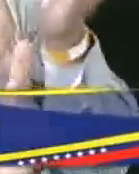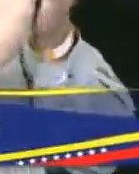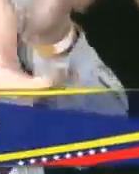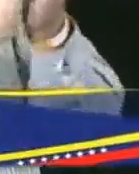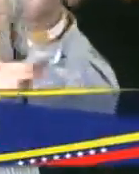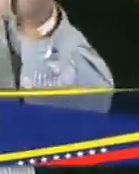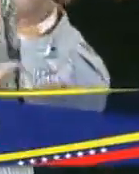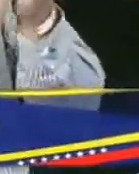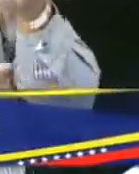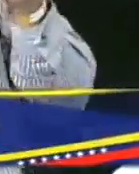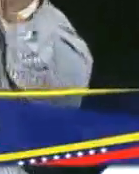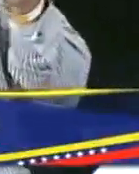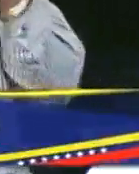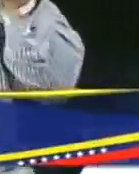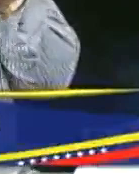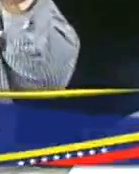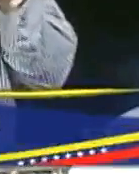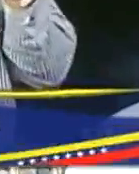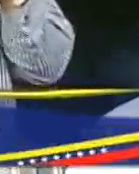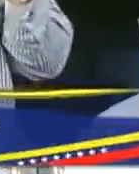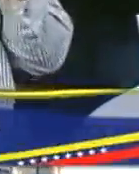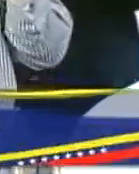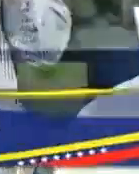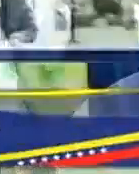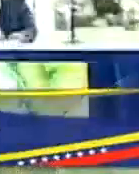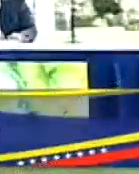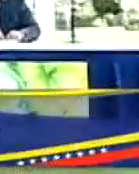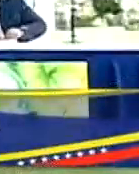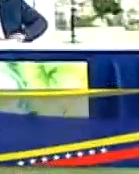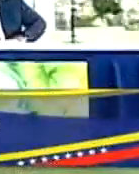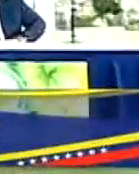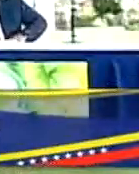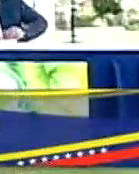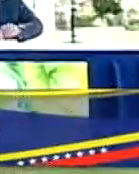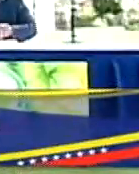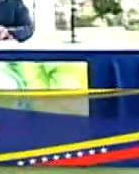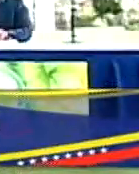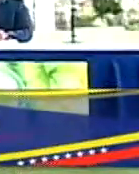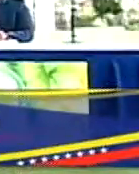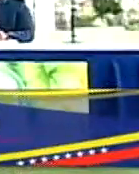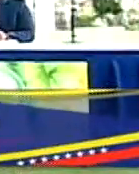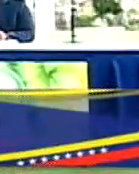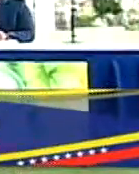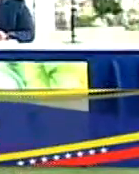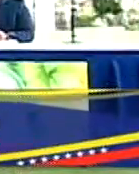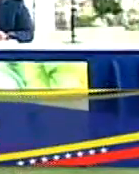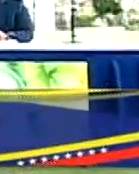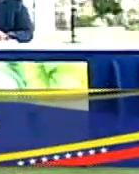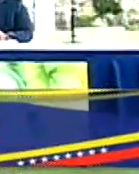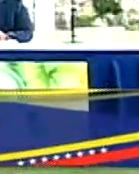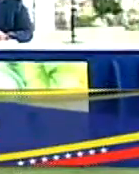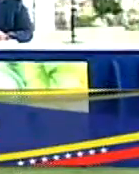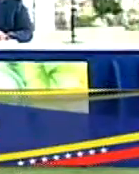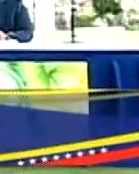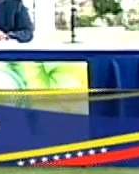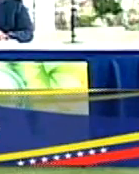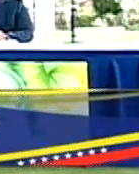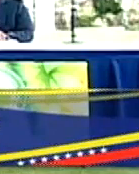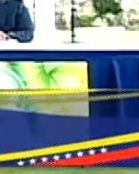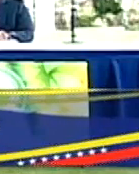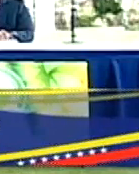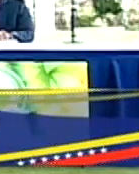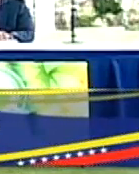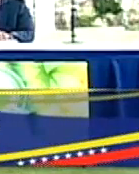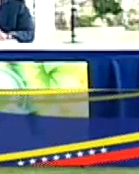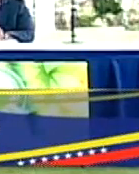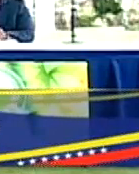que abarca un 33% y 25% correspondiente solo en Estados Unidos. De esta jornada